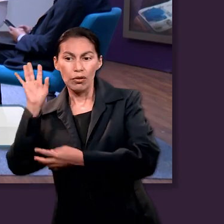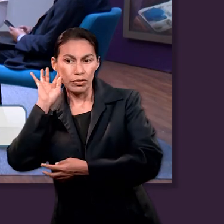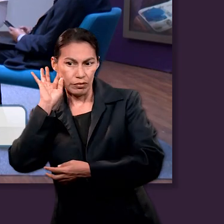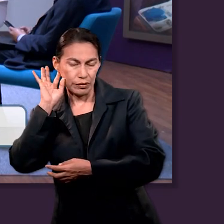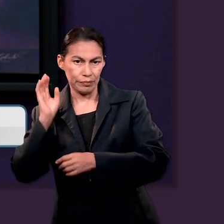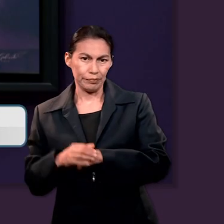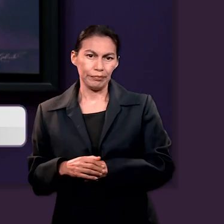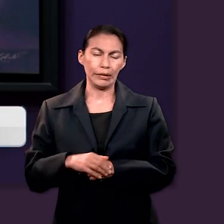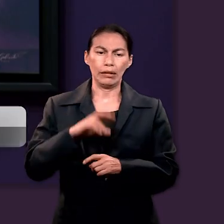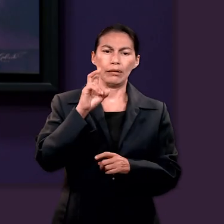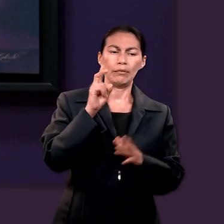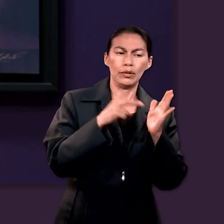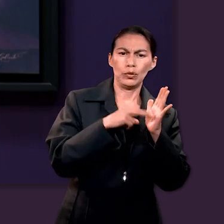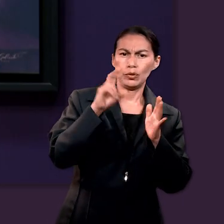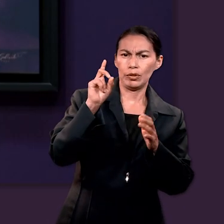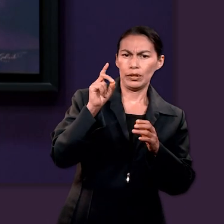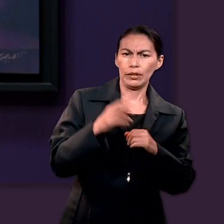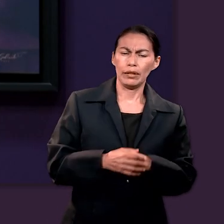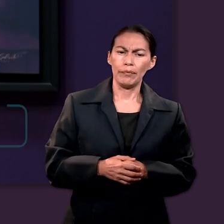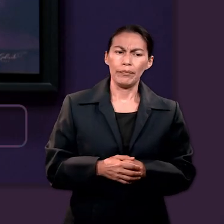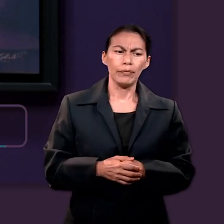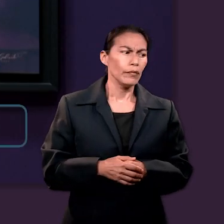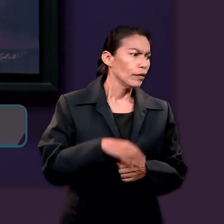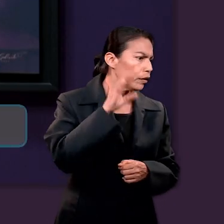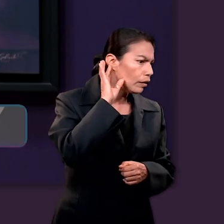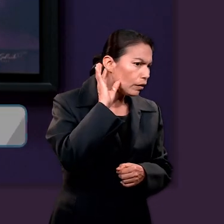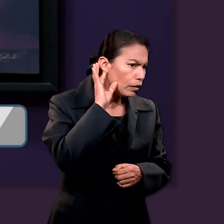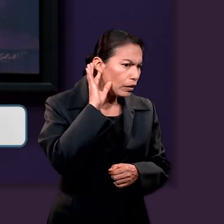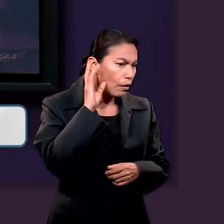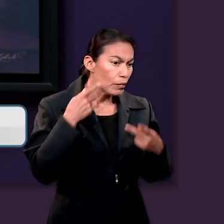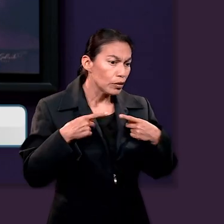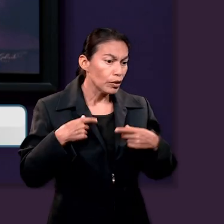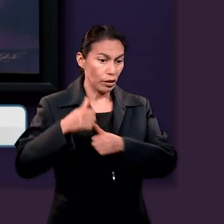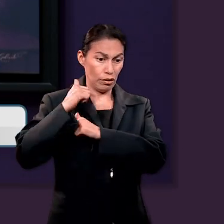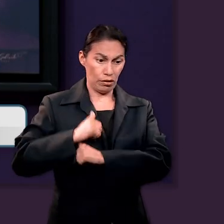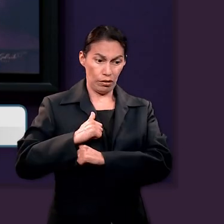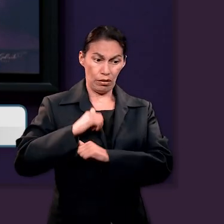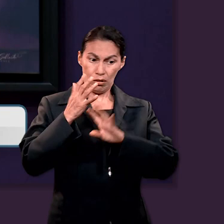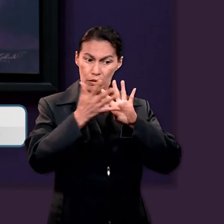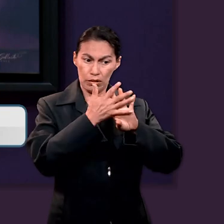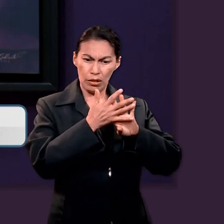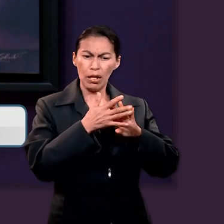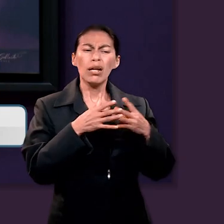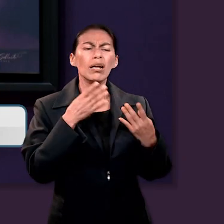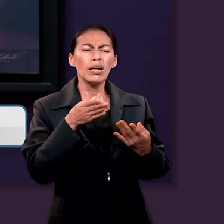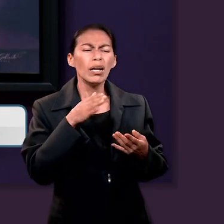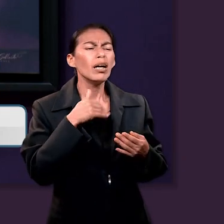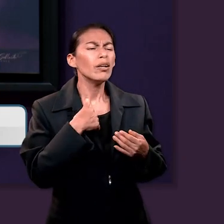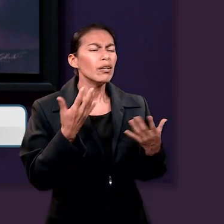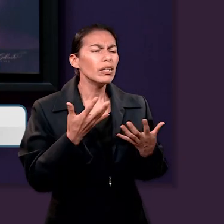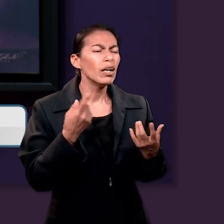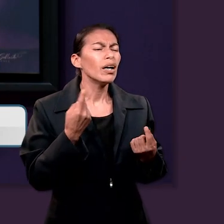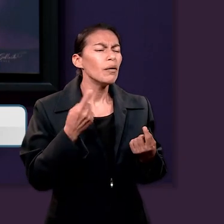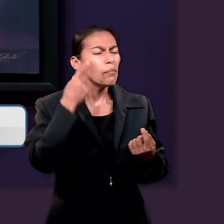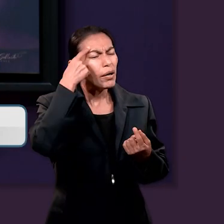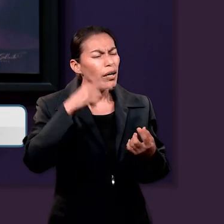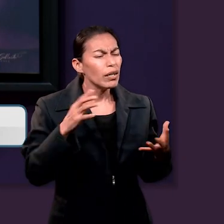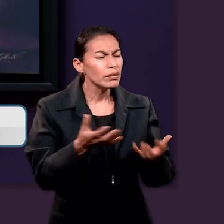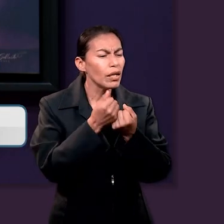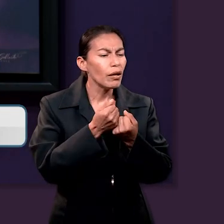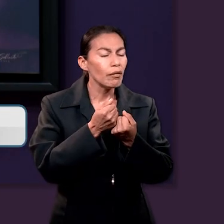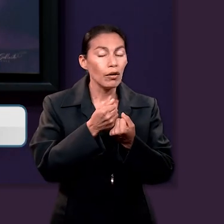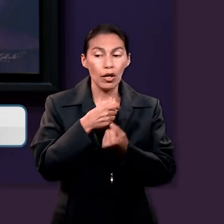y sacándolos el carcelero les dijo señores ¿qué debo hacer para ser salvo? Y ellos dijeron crean en el Señor